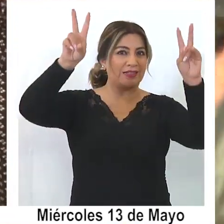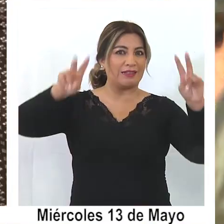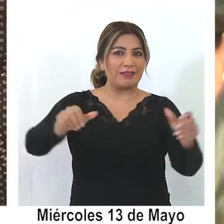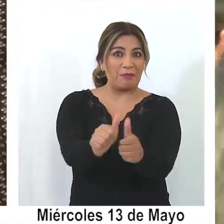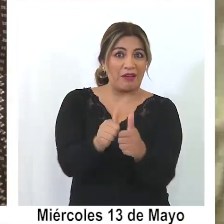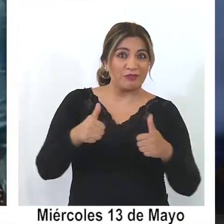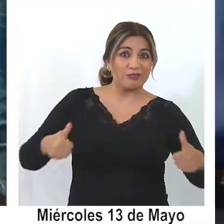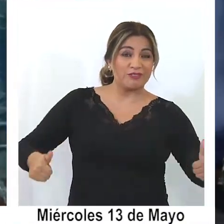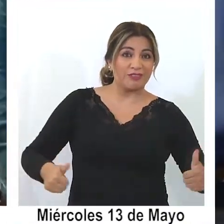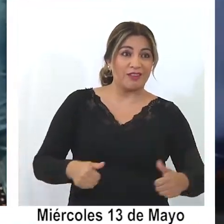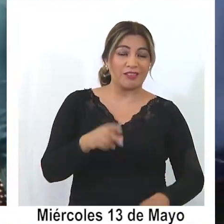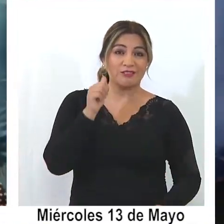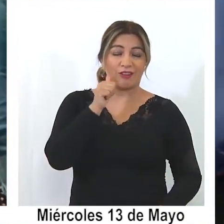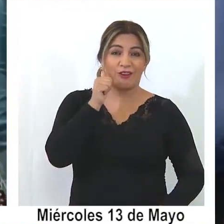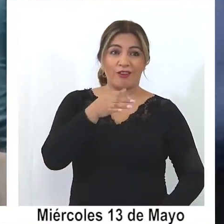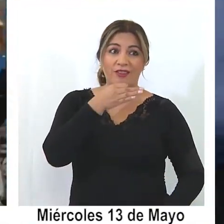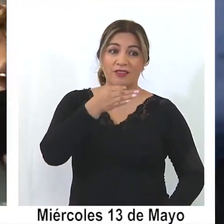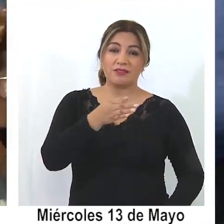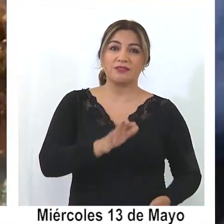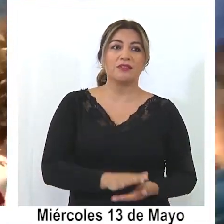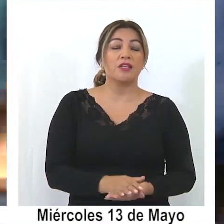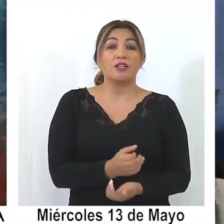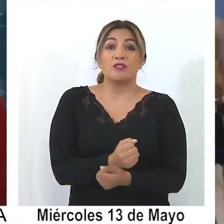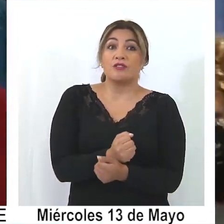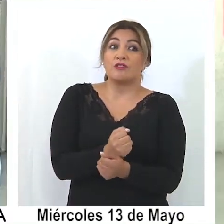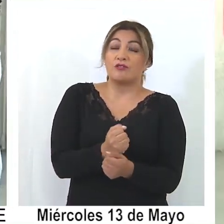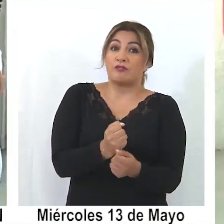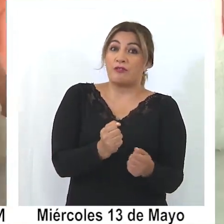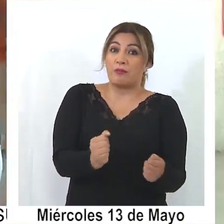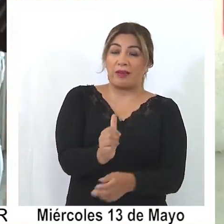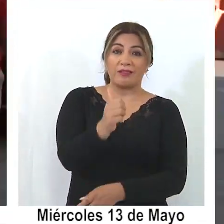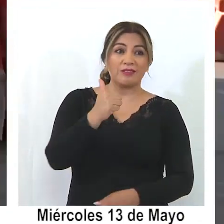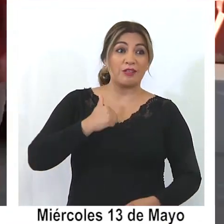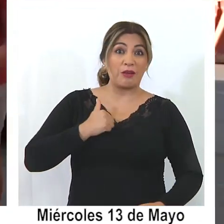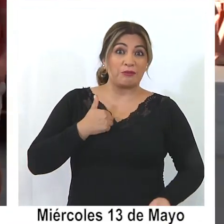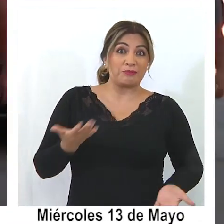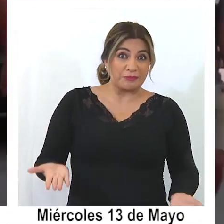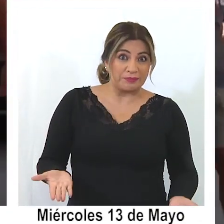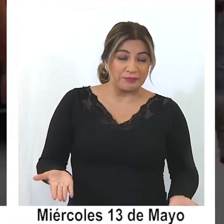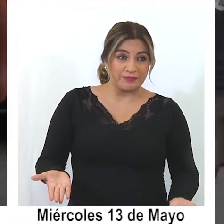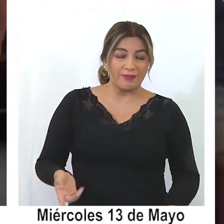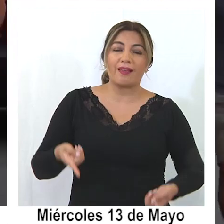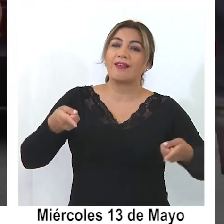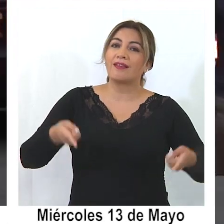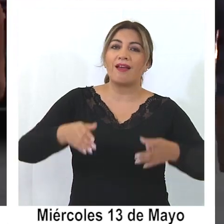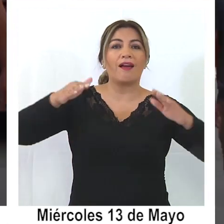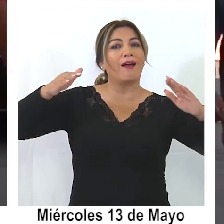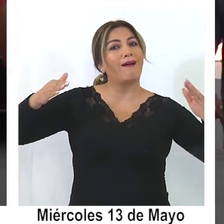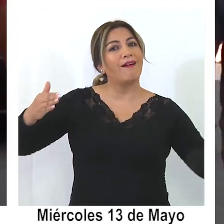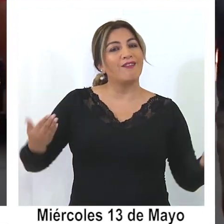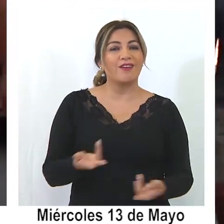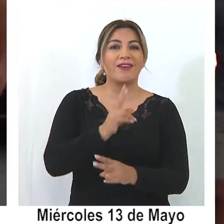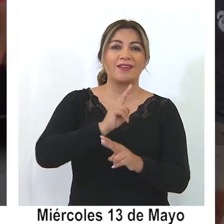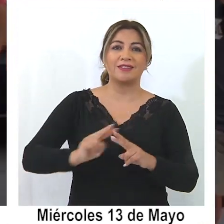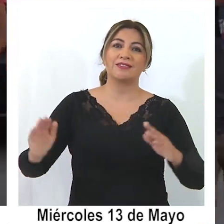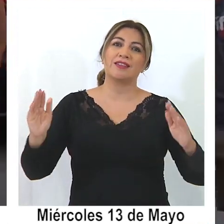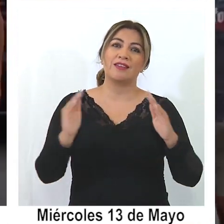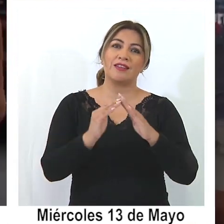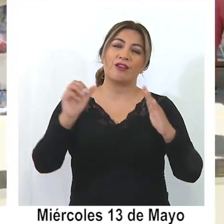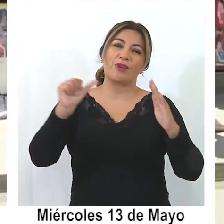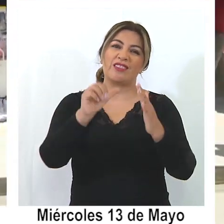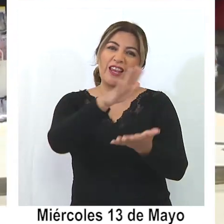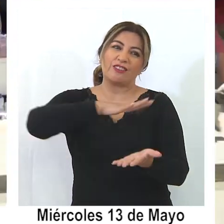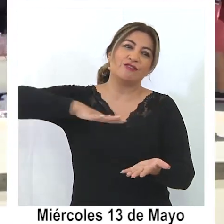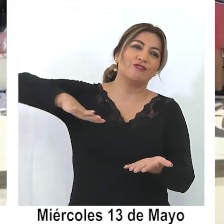por la autoridad y la incapacidad de estas para hacerlas cumplir, finalmente detonaron la cuarentena